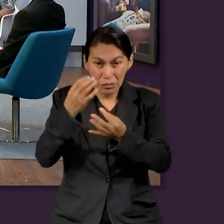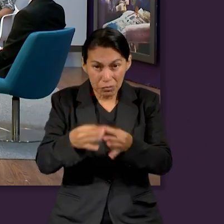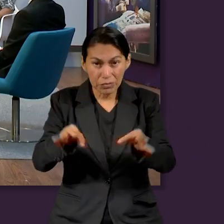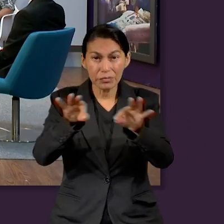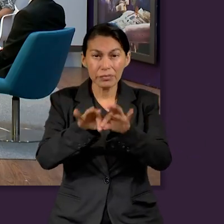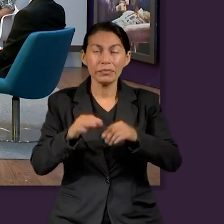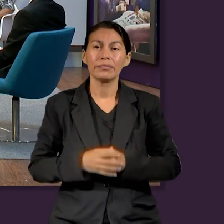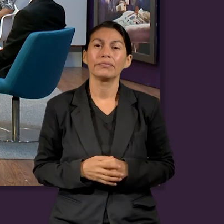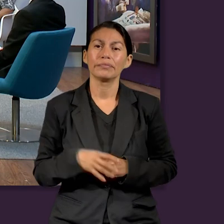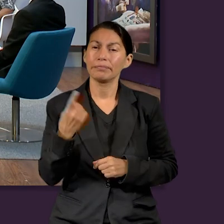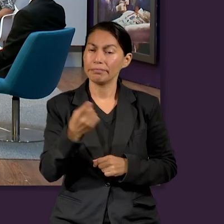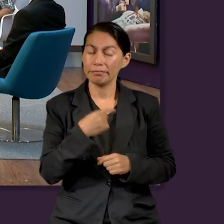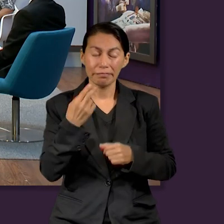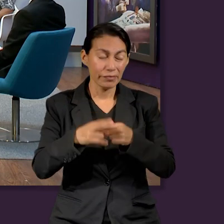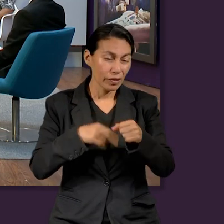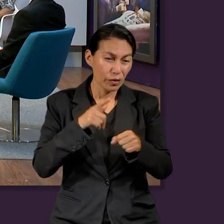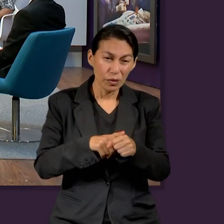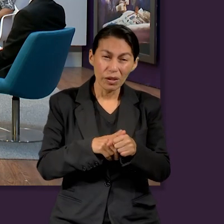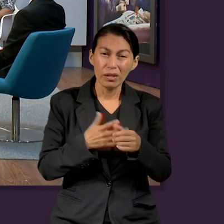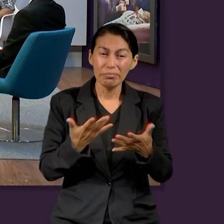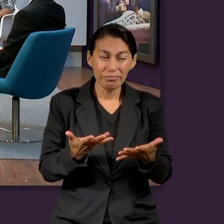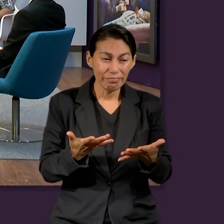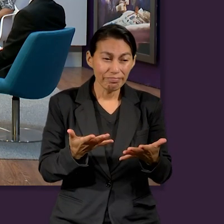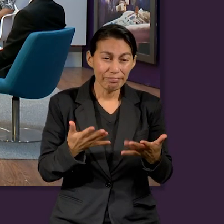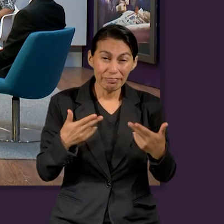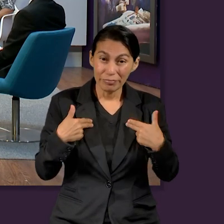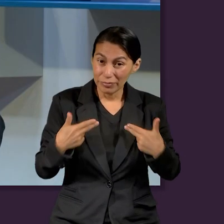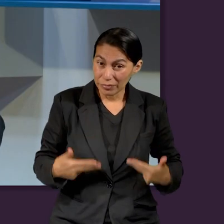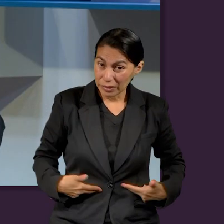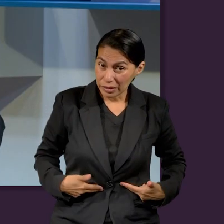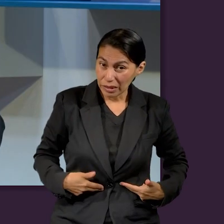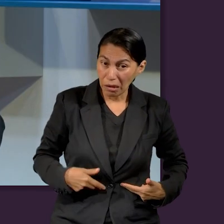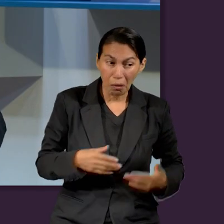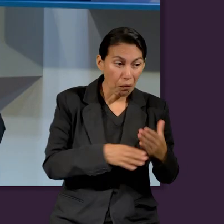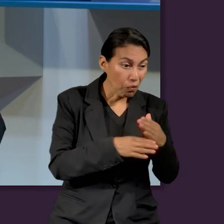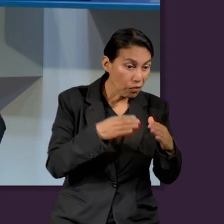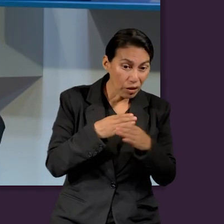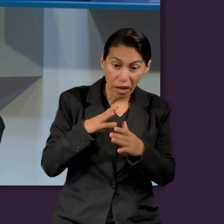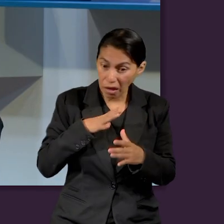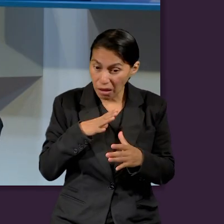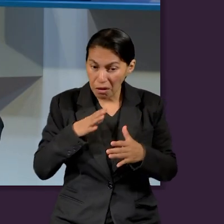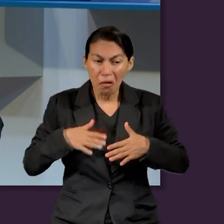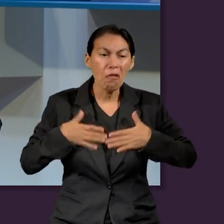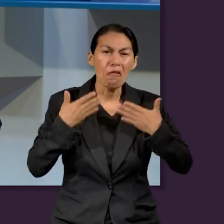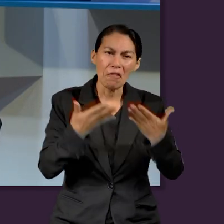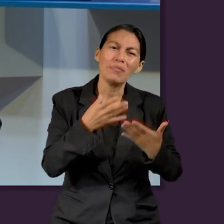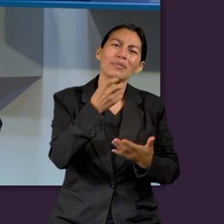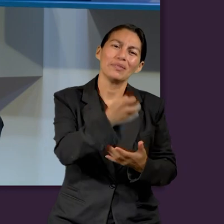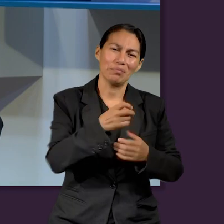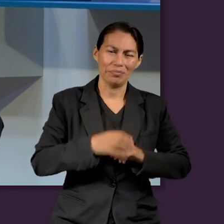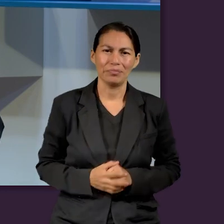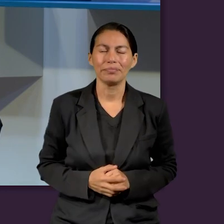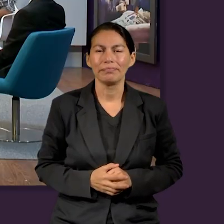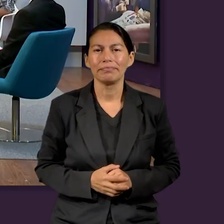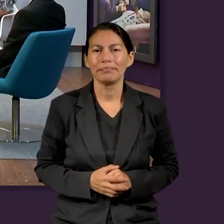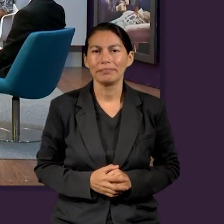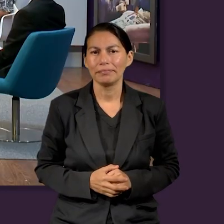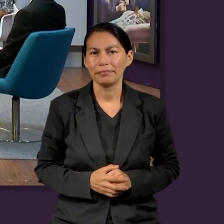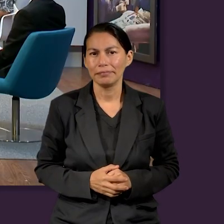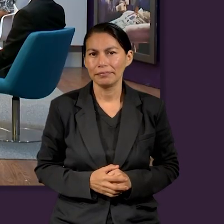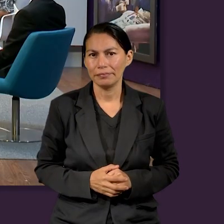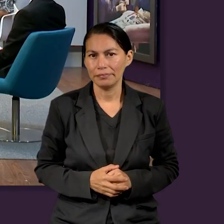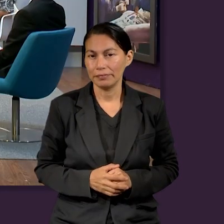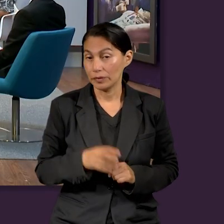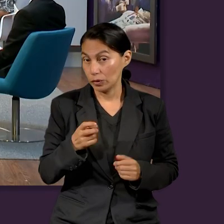Él. Porque nuestra naturaleza carnal es confiar en lo que tenemos. ¿Qué recursos tenemos? ¿Con qué contamos?